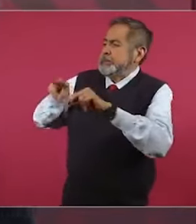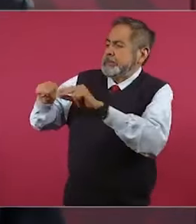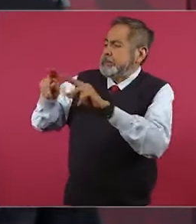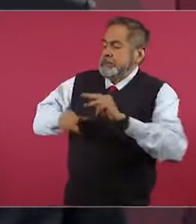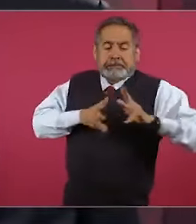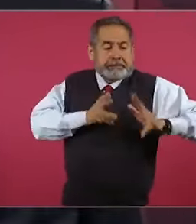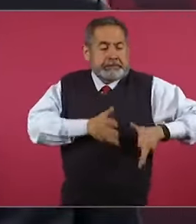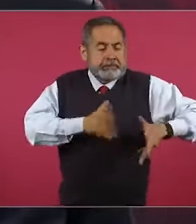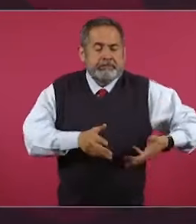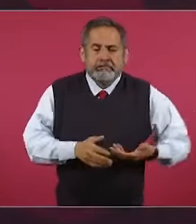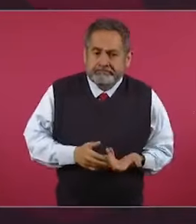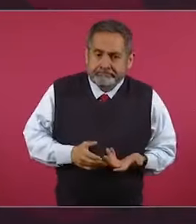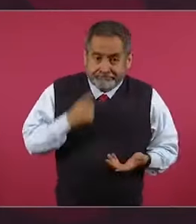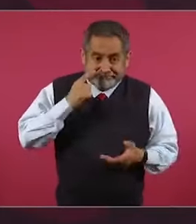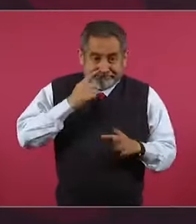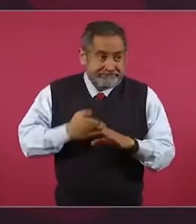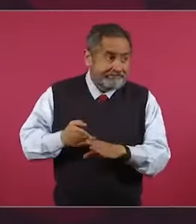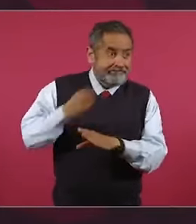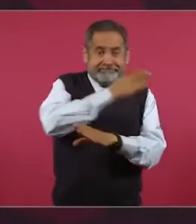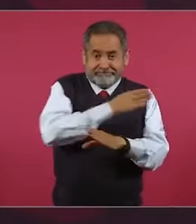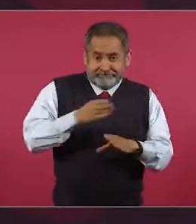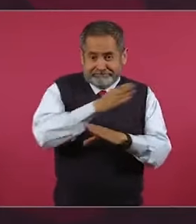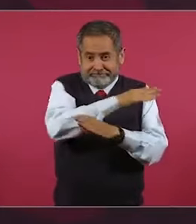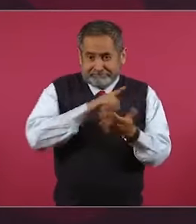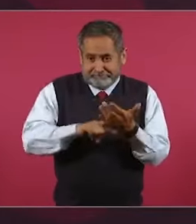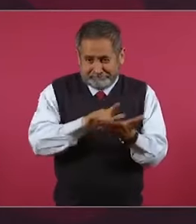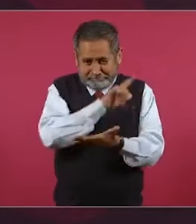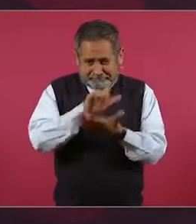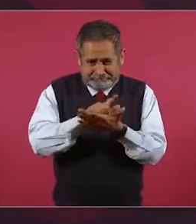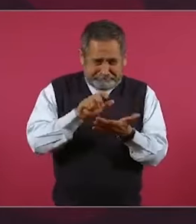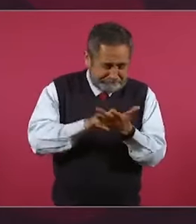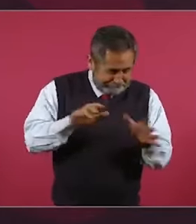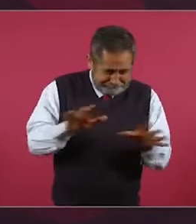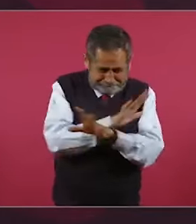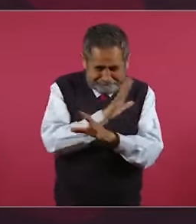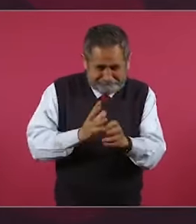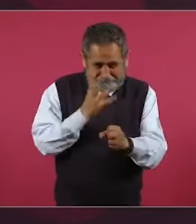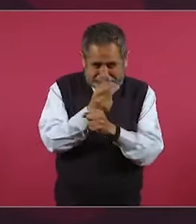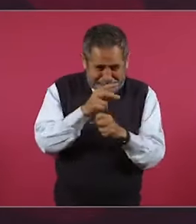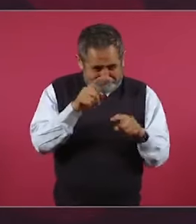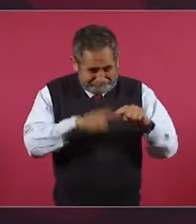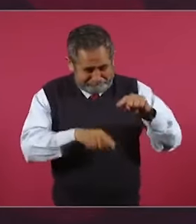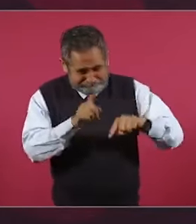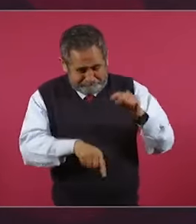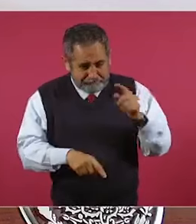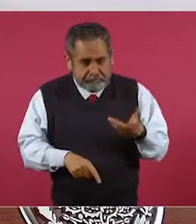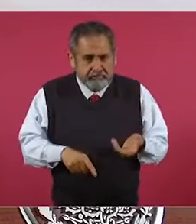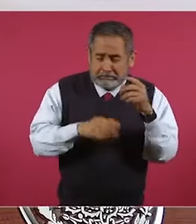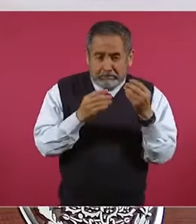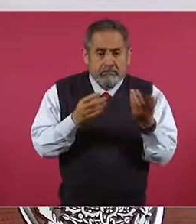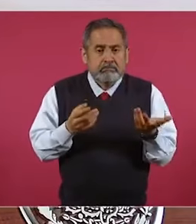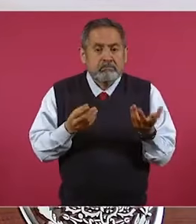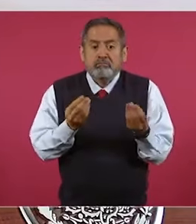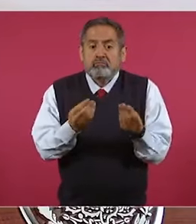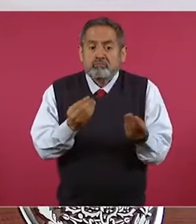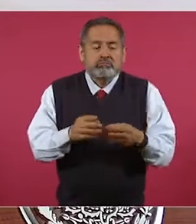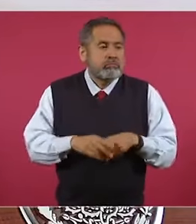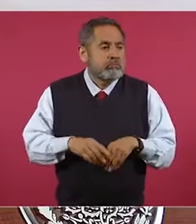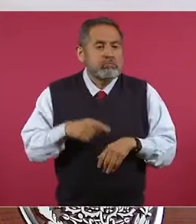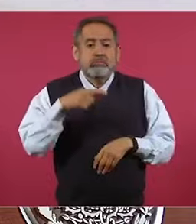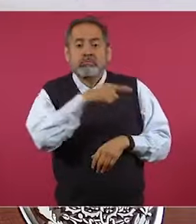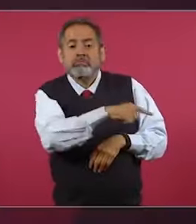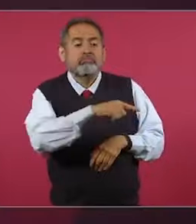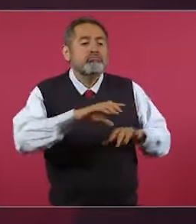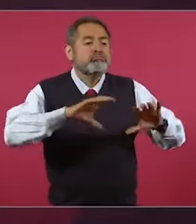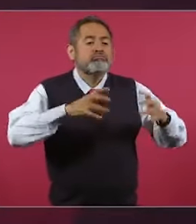que se hicieron y entonces no habían desplegados del Consejo Coordinador